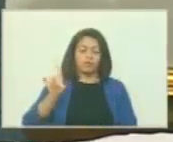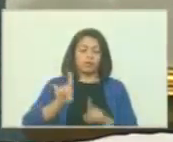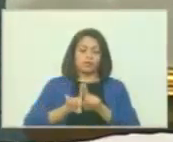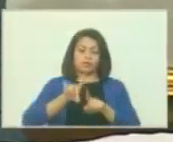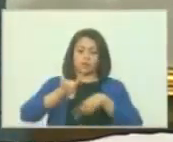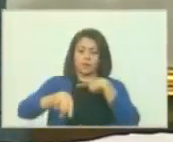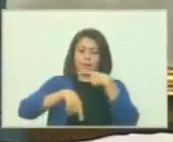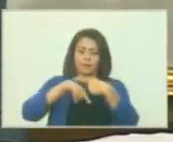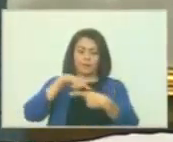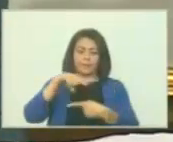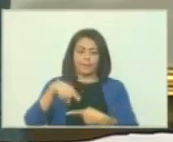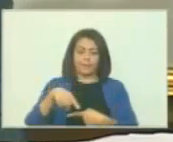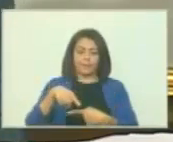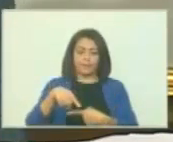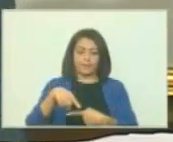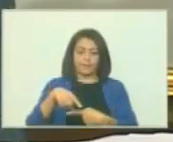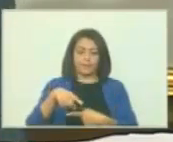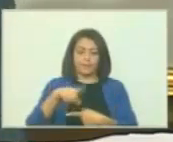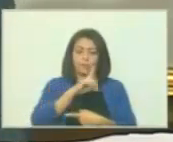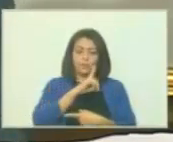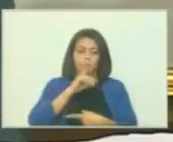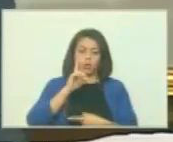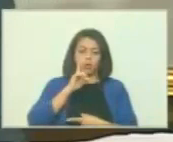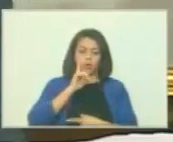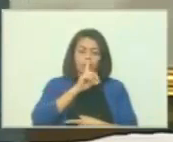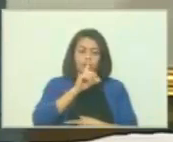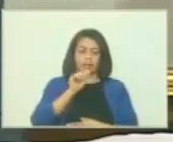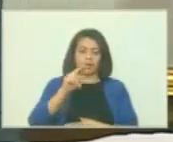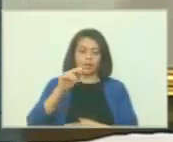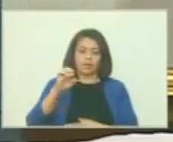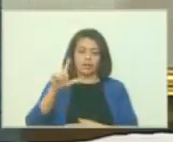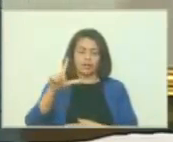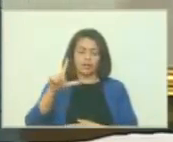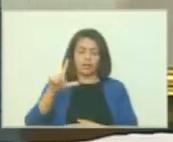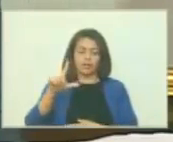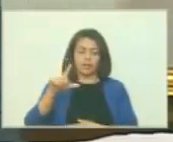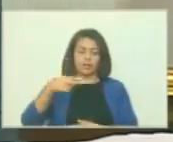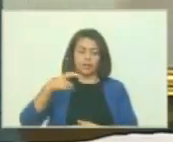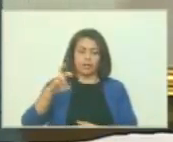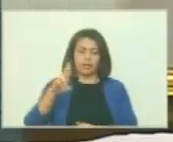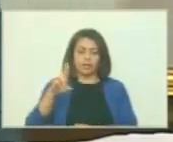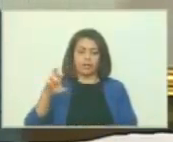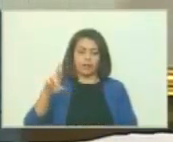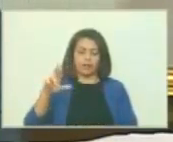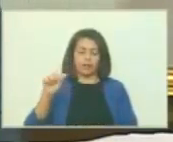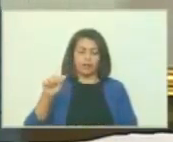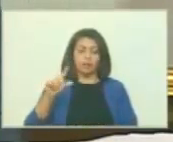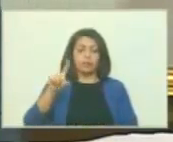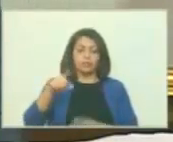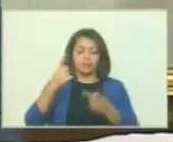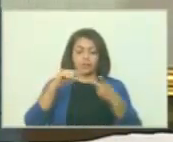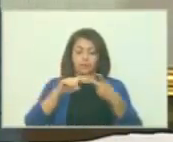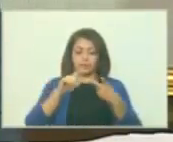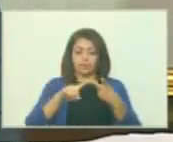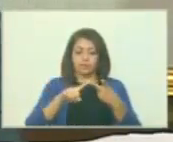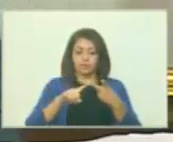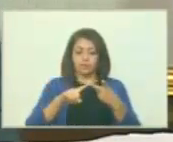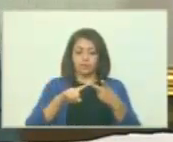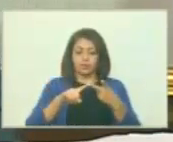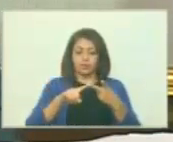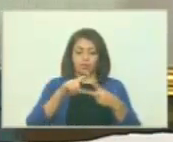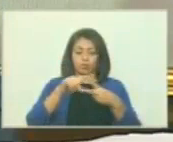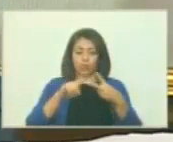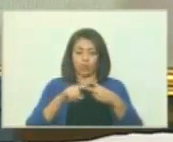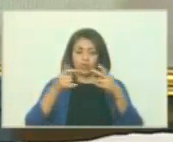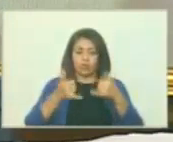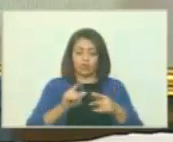quien proponemos que sea en nombre del doctor Daniel Augusto Ramírez Herrera. También están sus dos hijos,